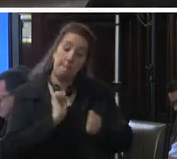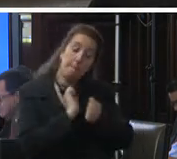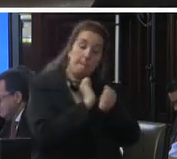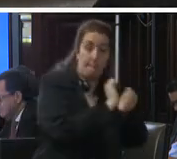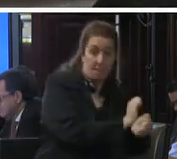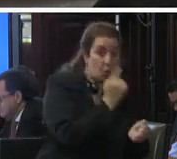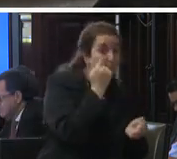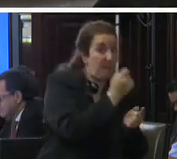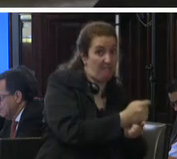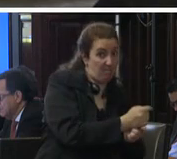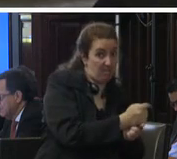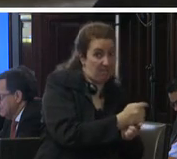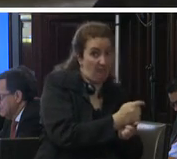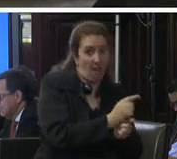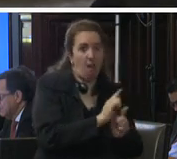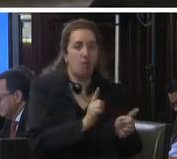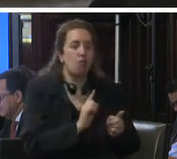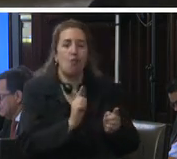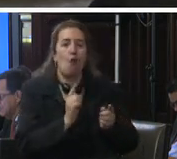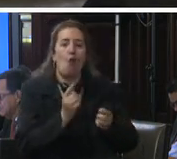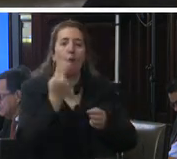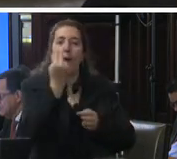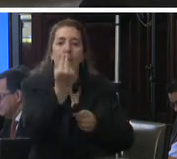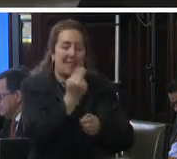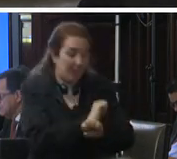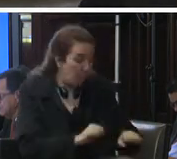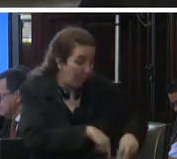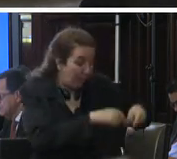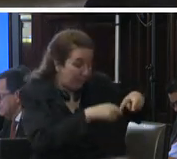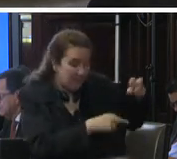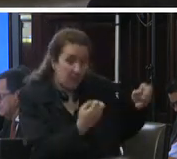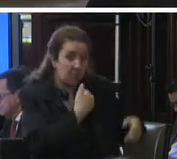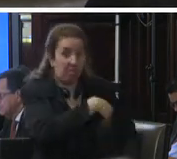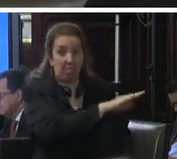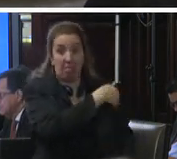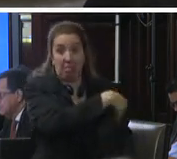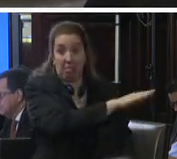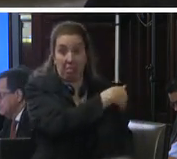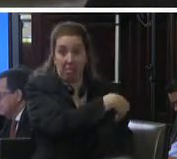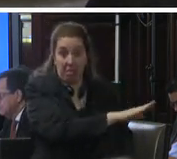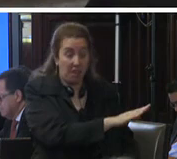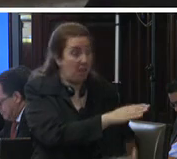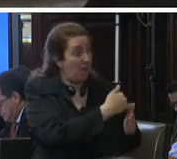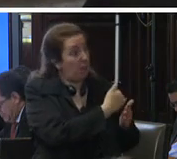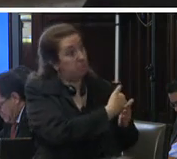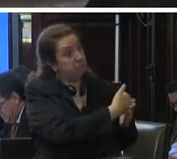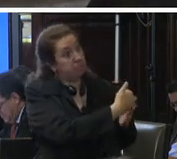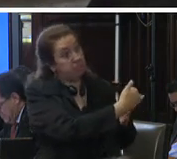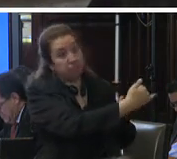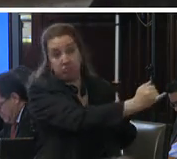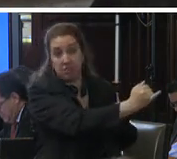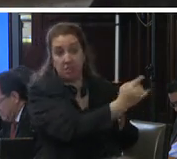oficiosa no permite revisión periódica por lo tanto la prolongación indebida y la falta de revisión de la medida